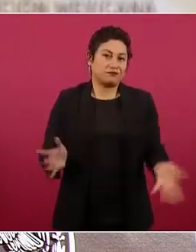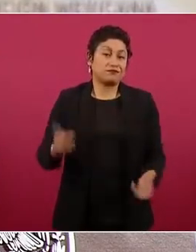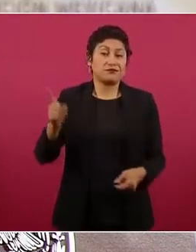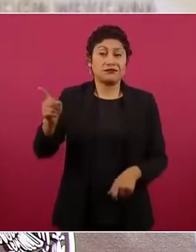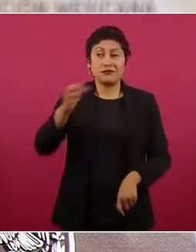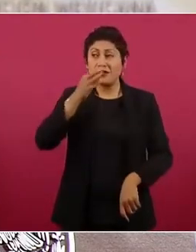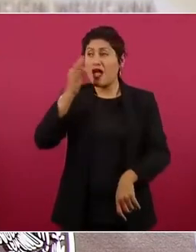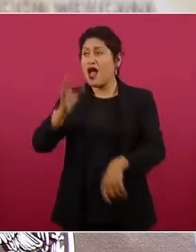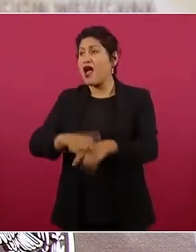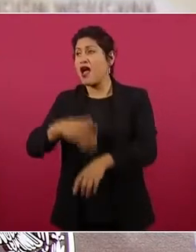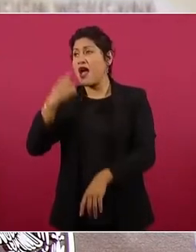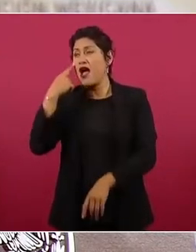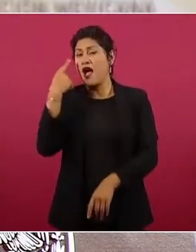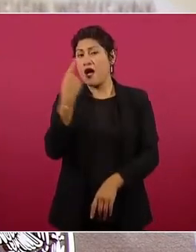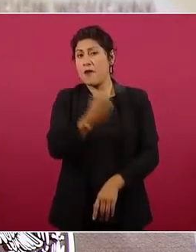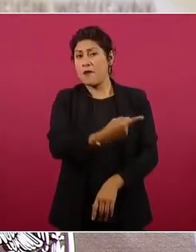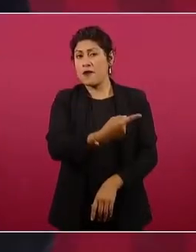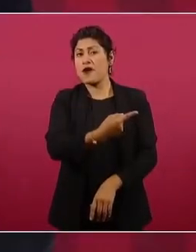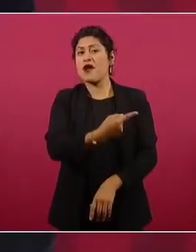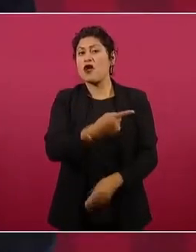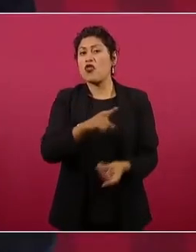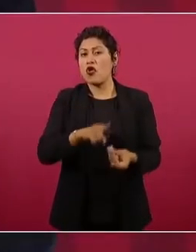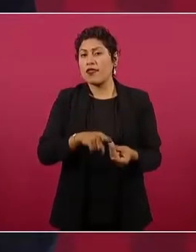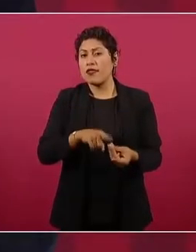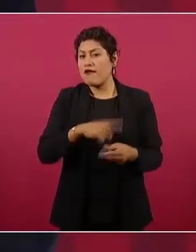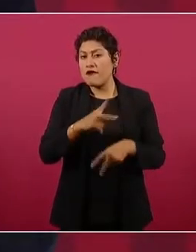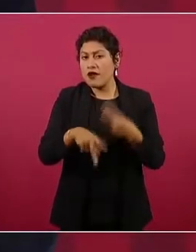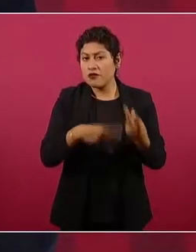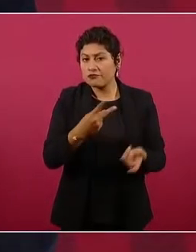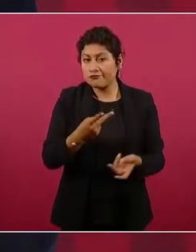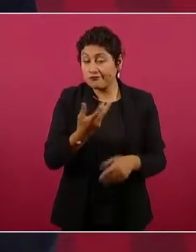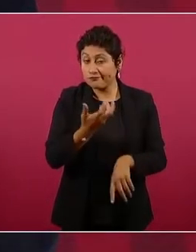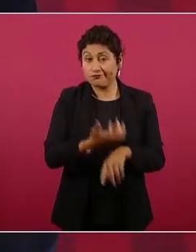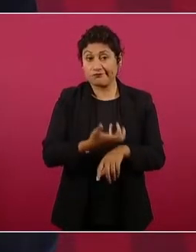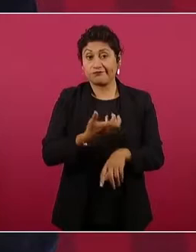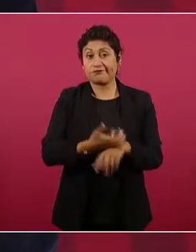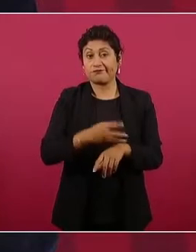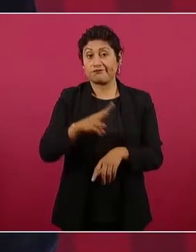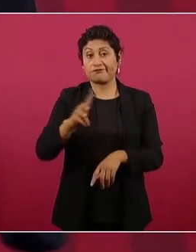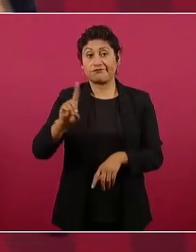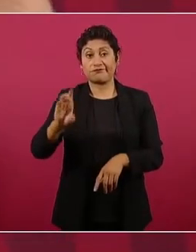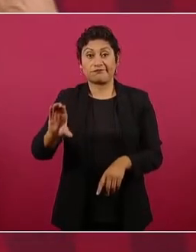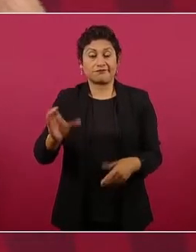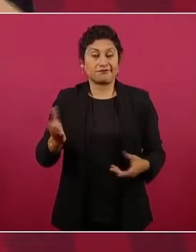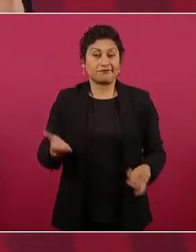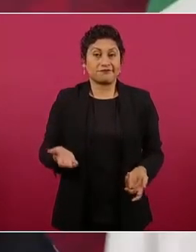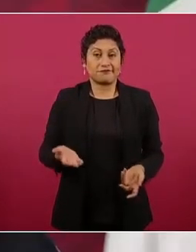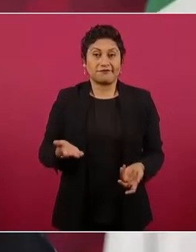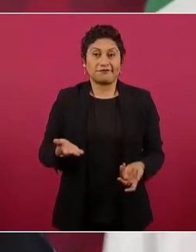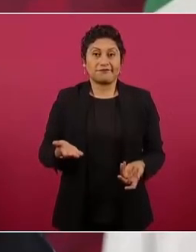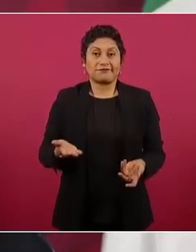a Washington y